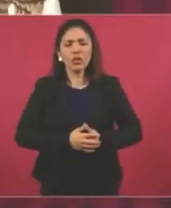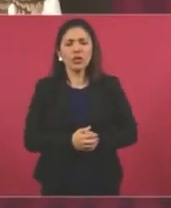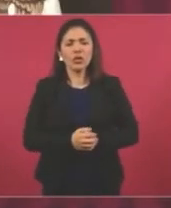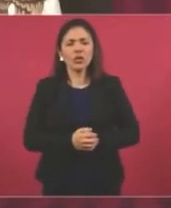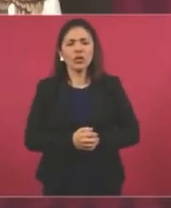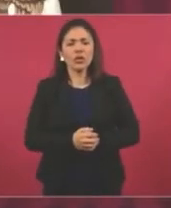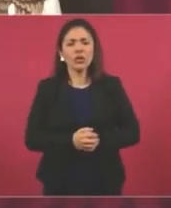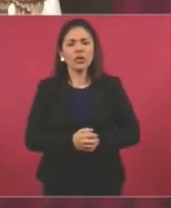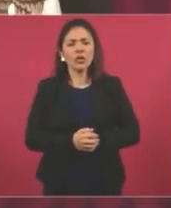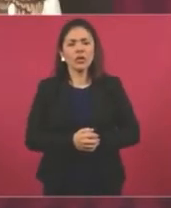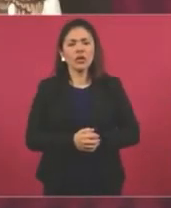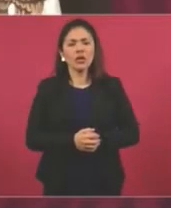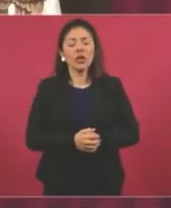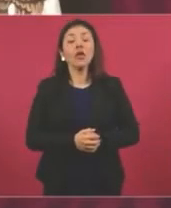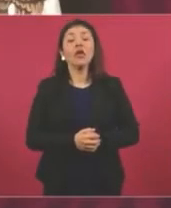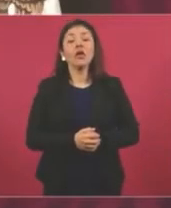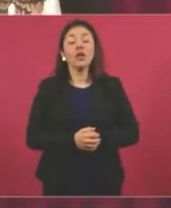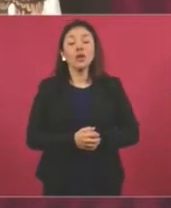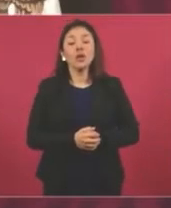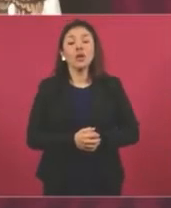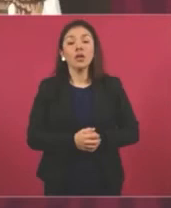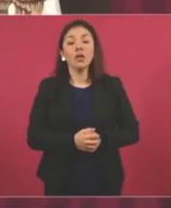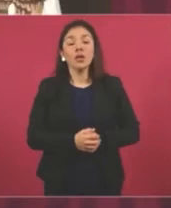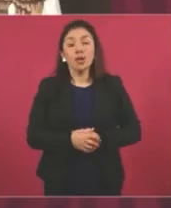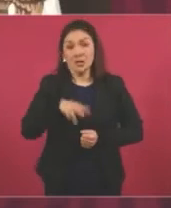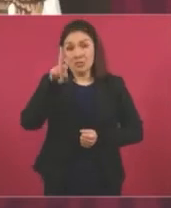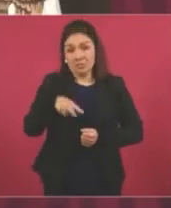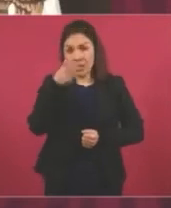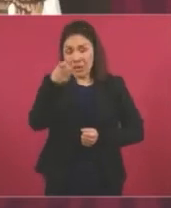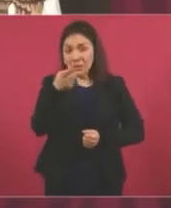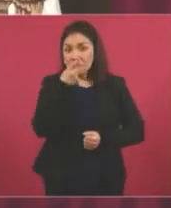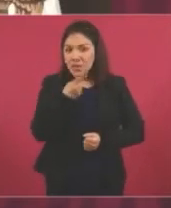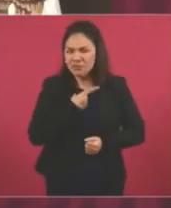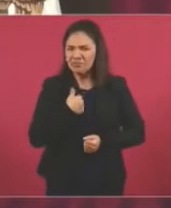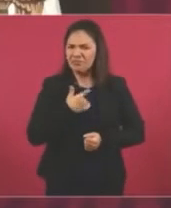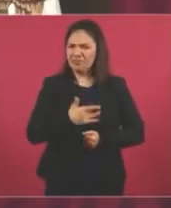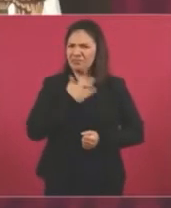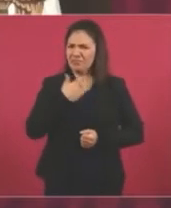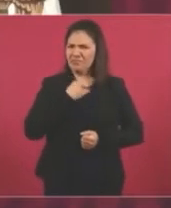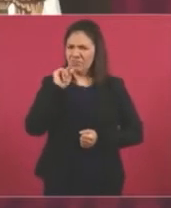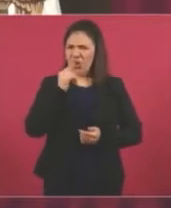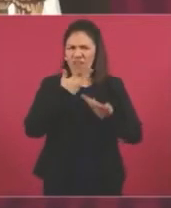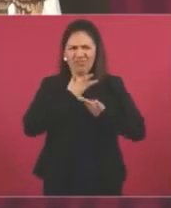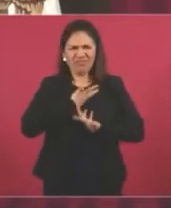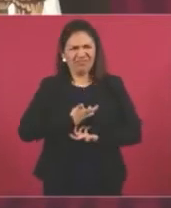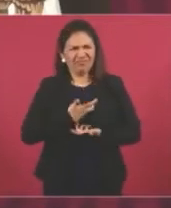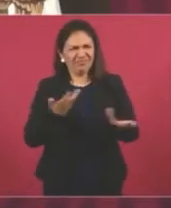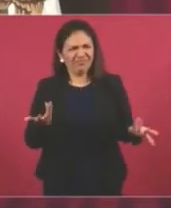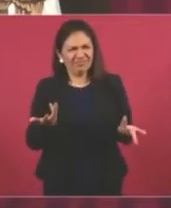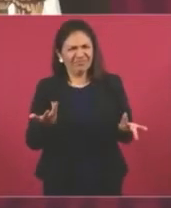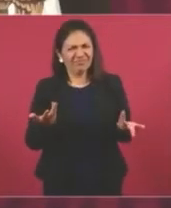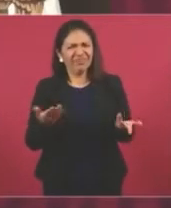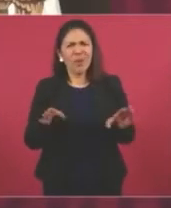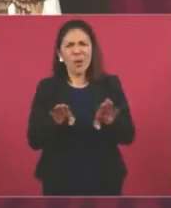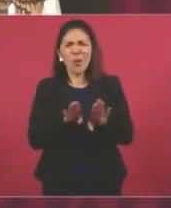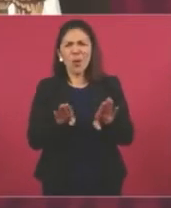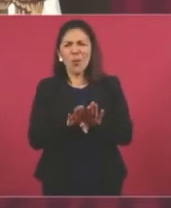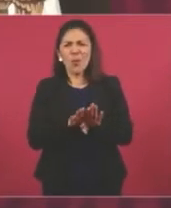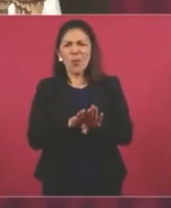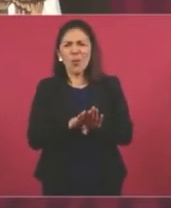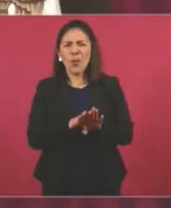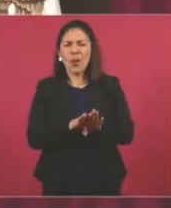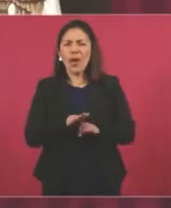Pues en su momento nos ofende en el sentido del trabajo y se quiere